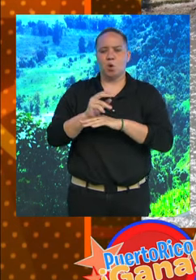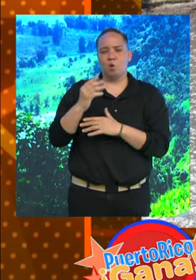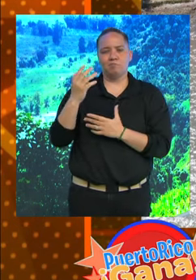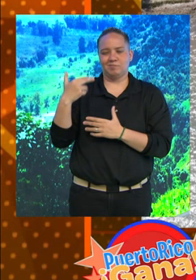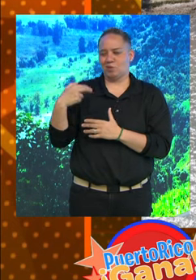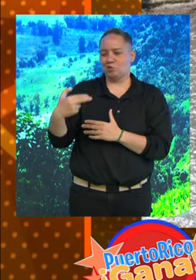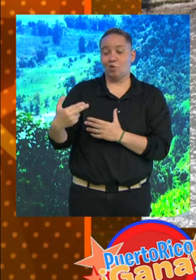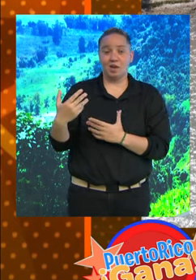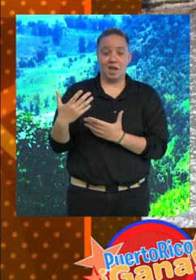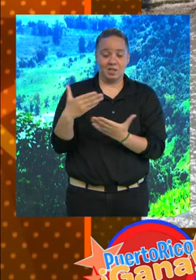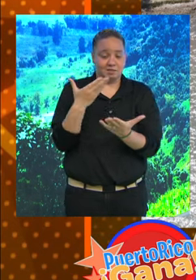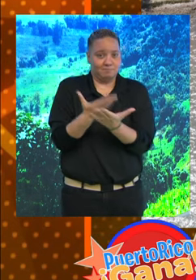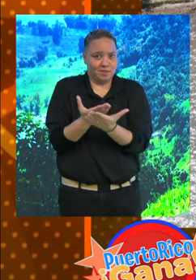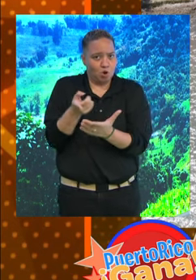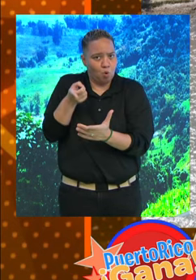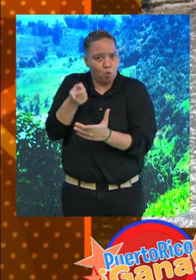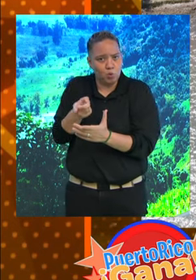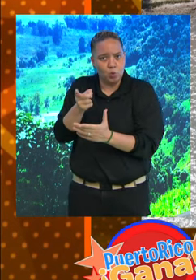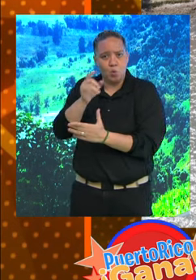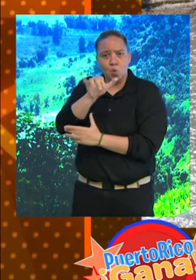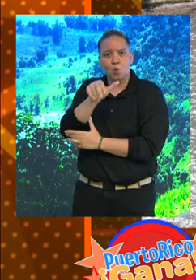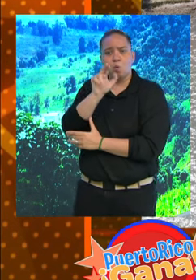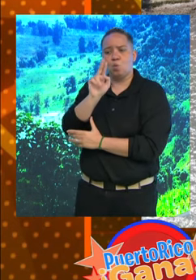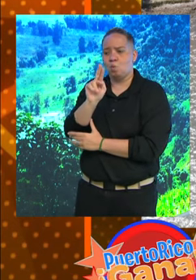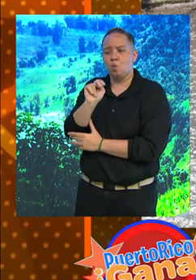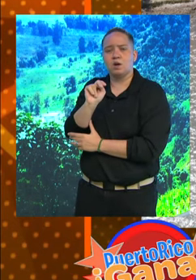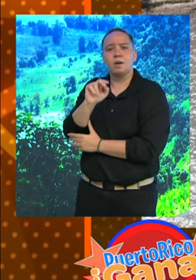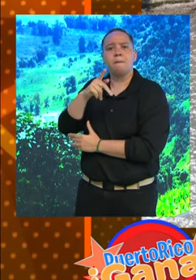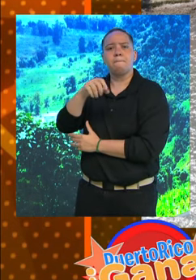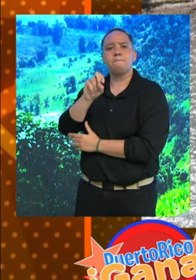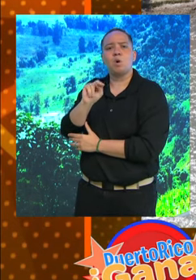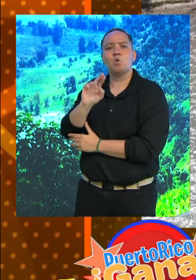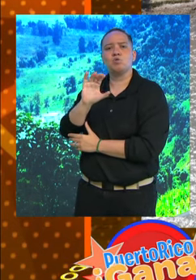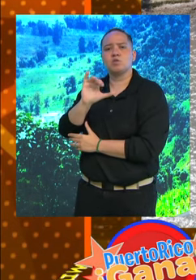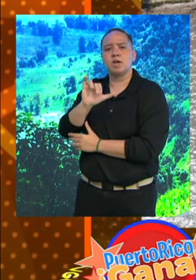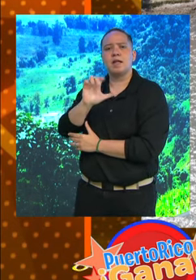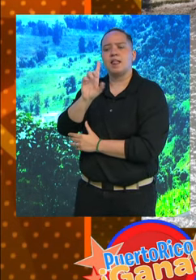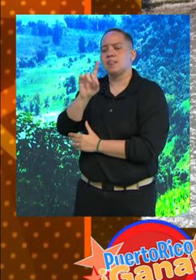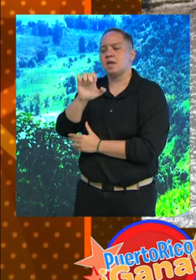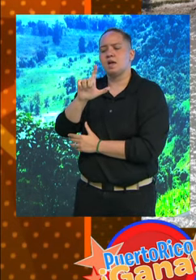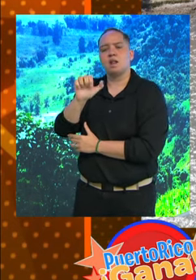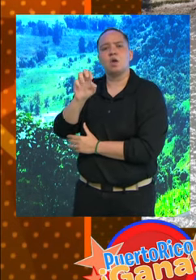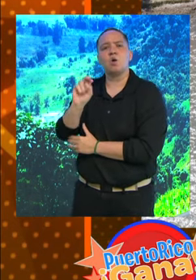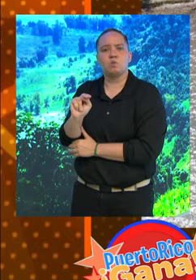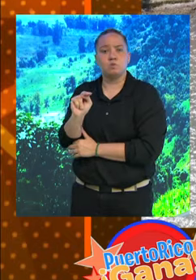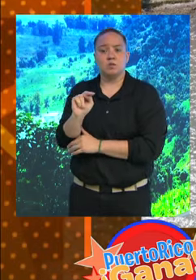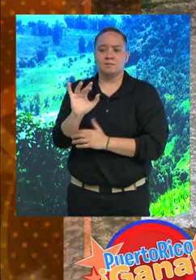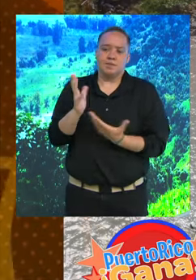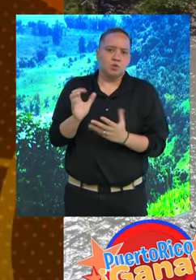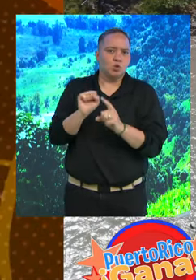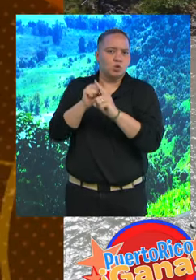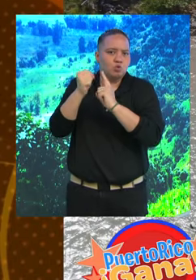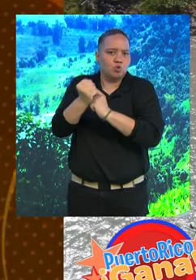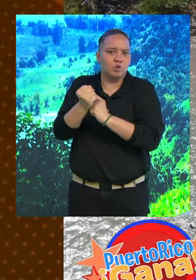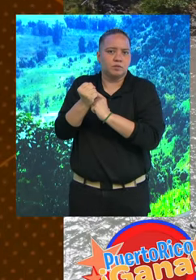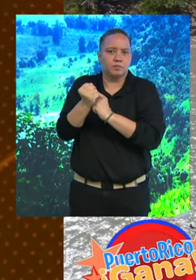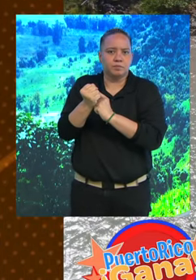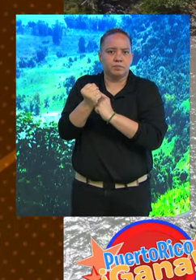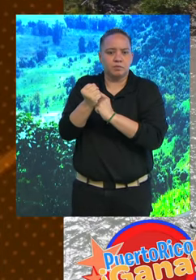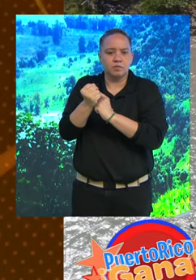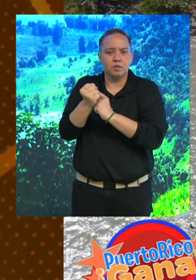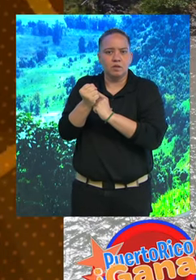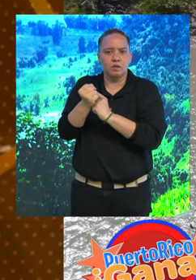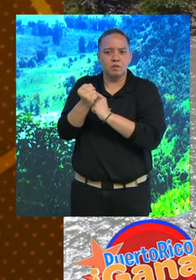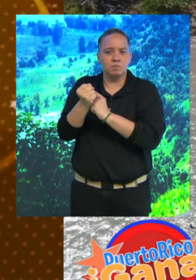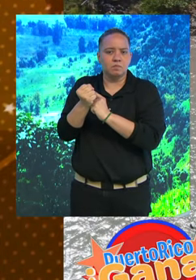Ahí llegó Juan Ponce de León y tuvo una situación de mandato,